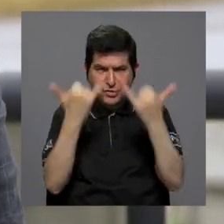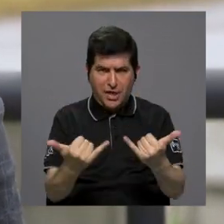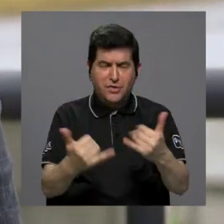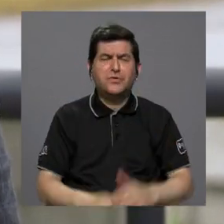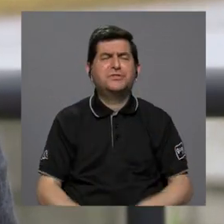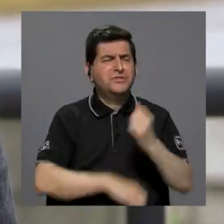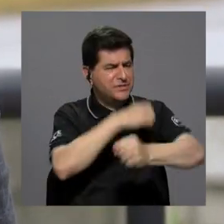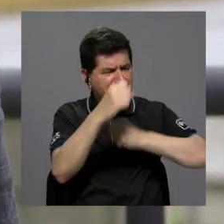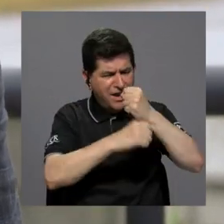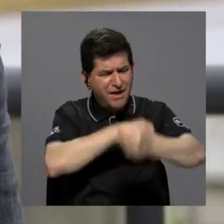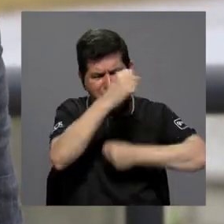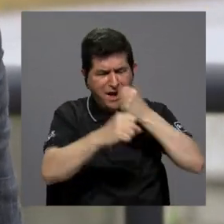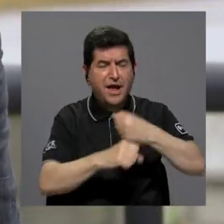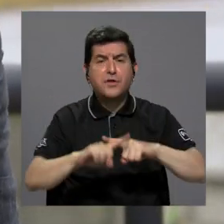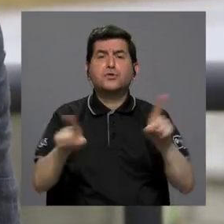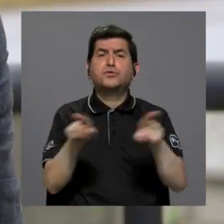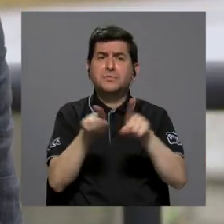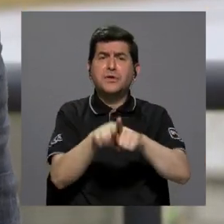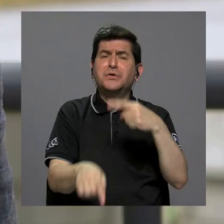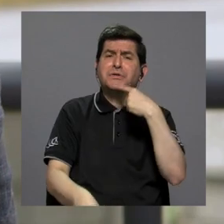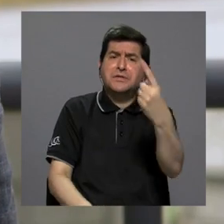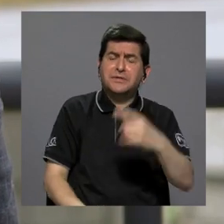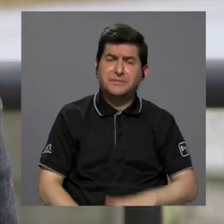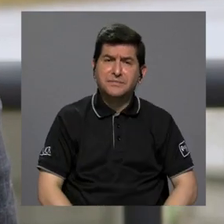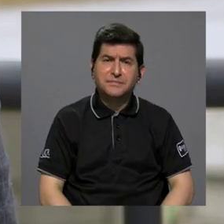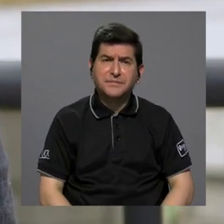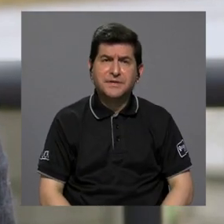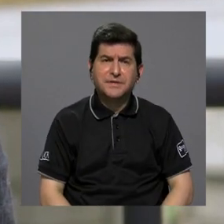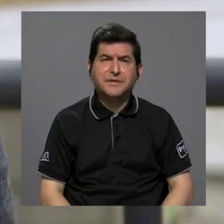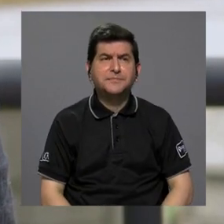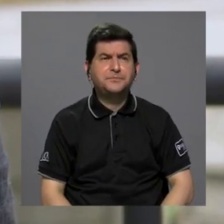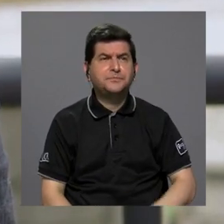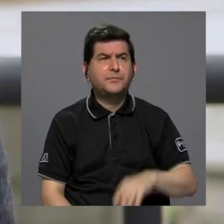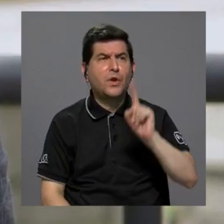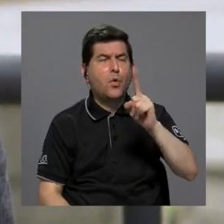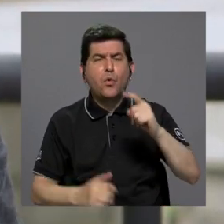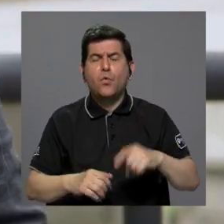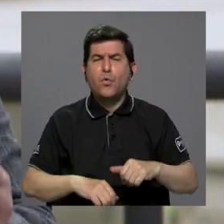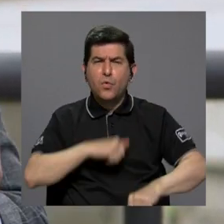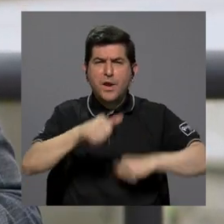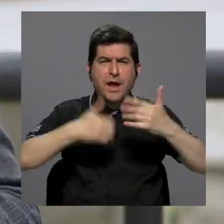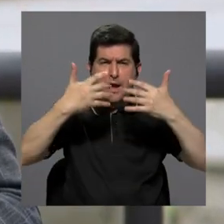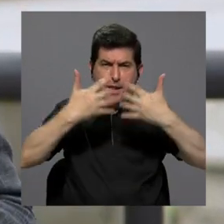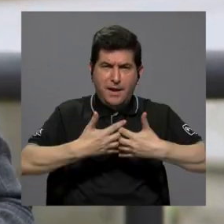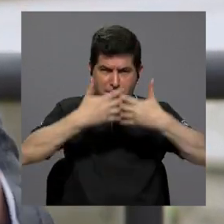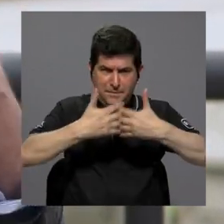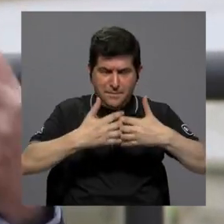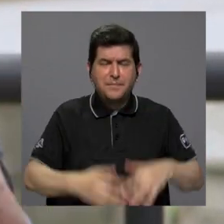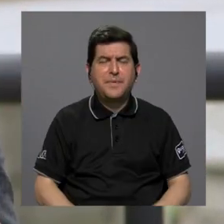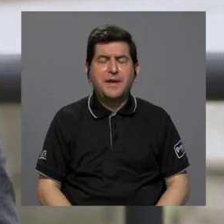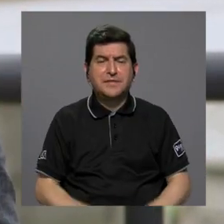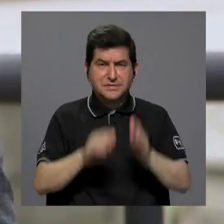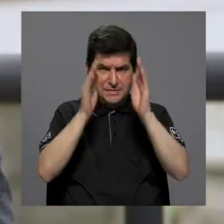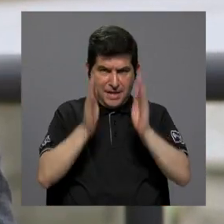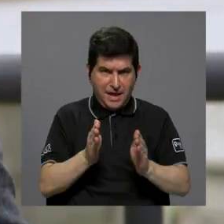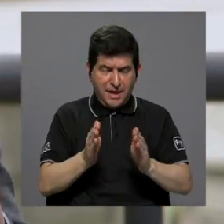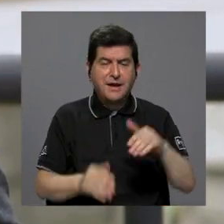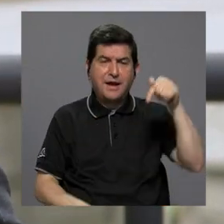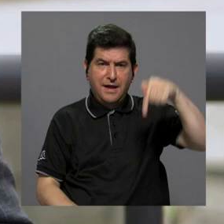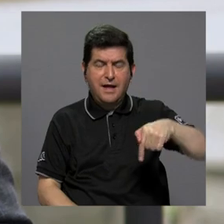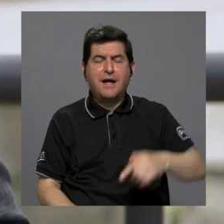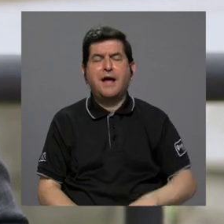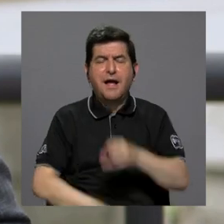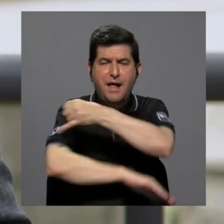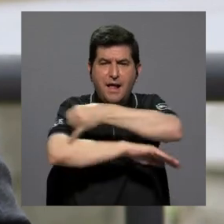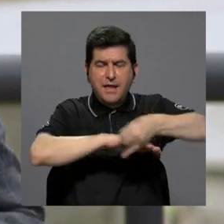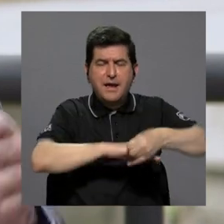que ya lleva muchos años pero también podemos mencionar una emprendedora que surgió desde la universidad, ella